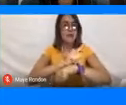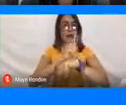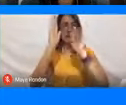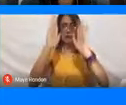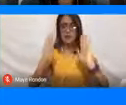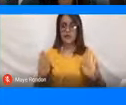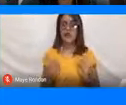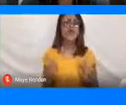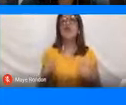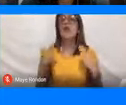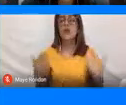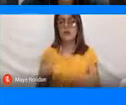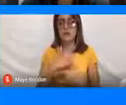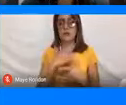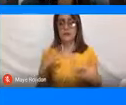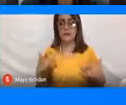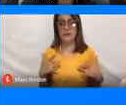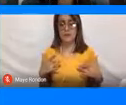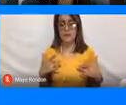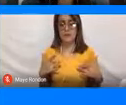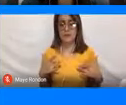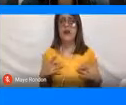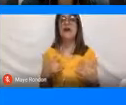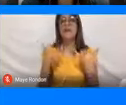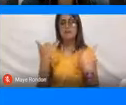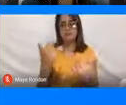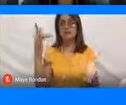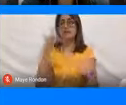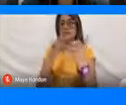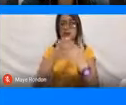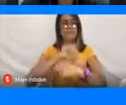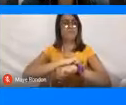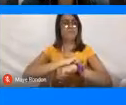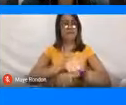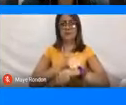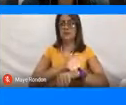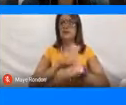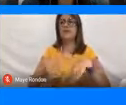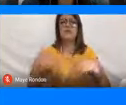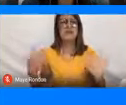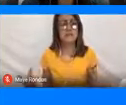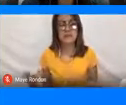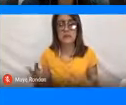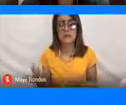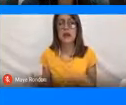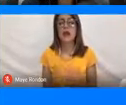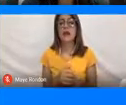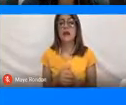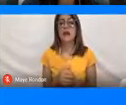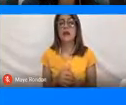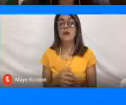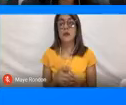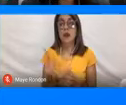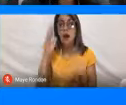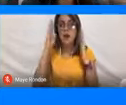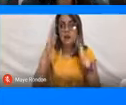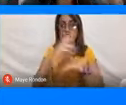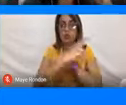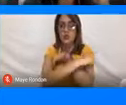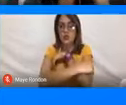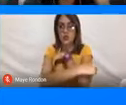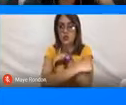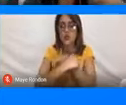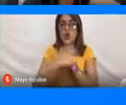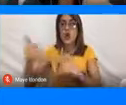salud. Entonces, asistencia inmediata por parte de primeros auxilios,